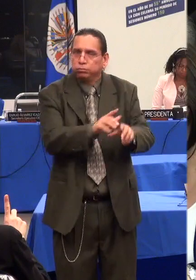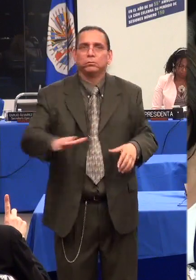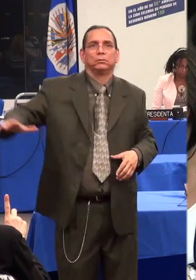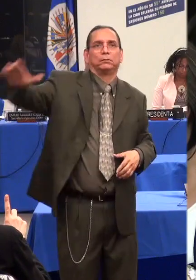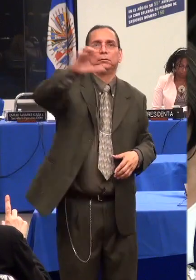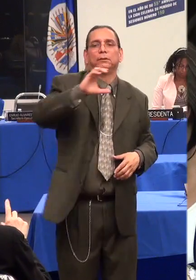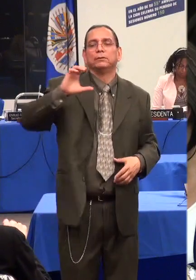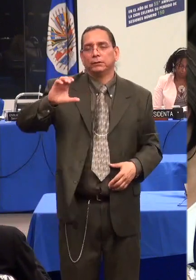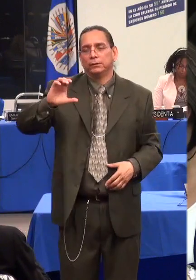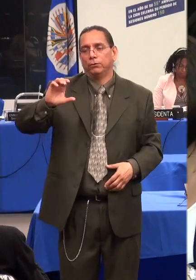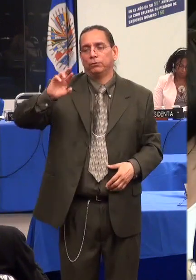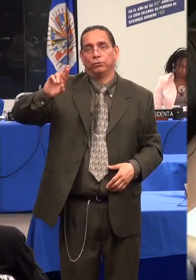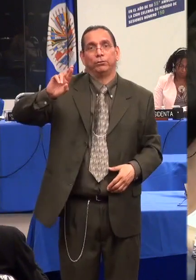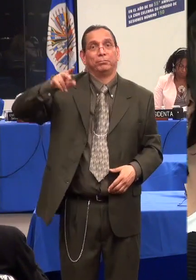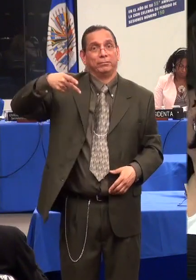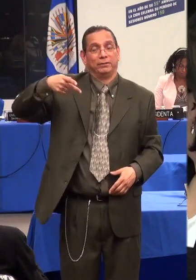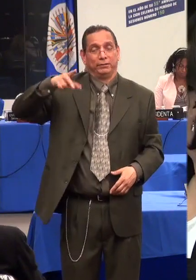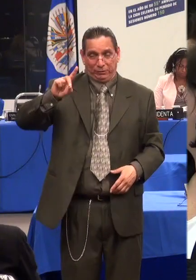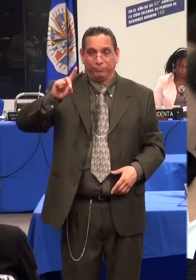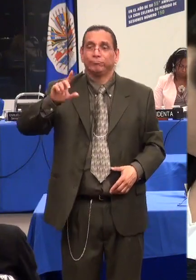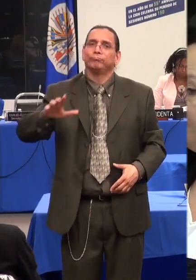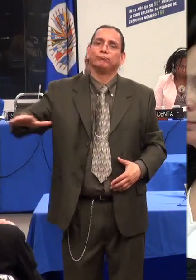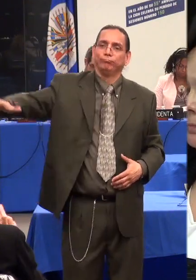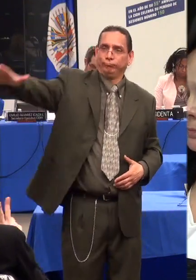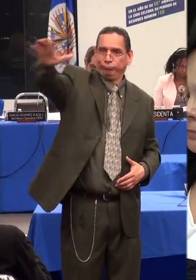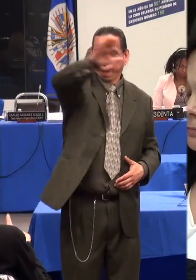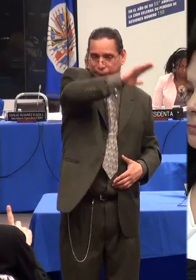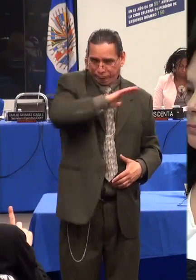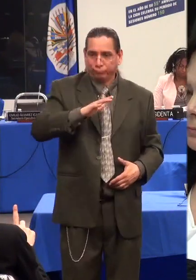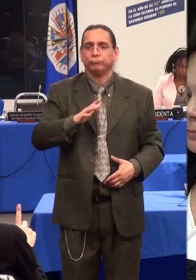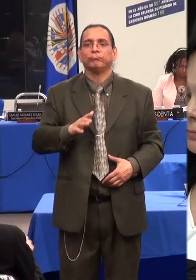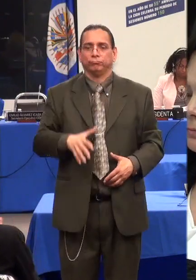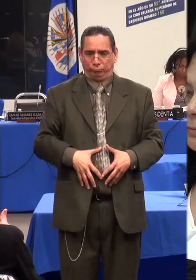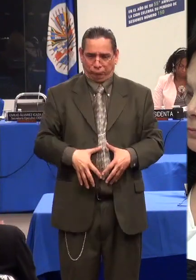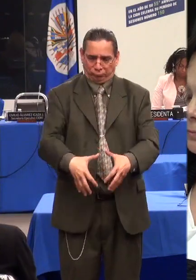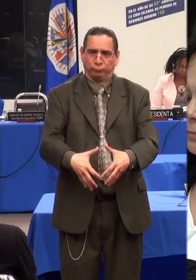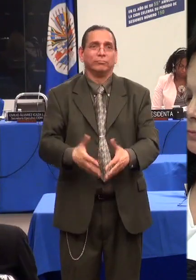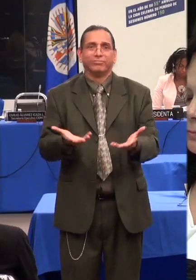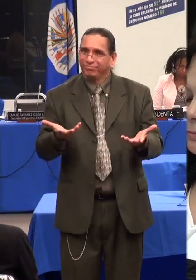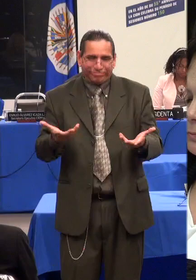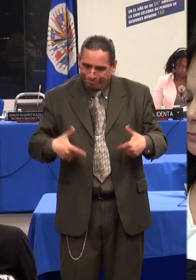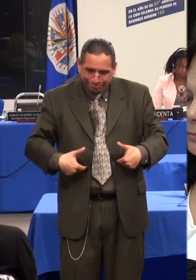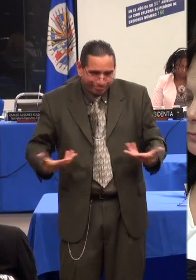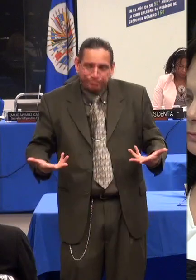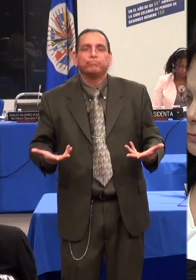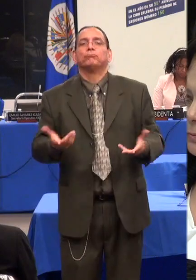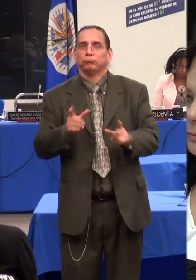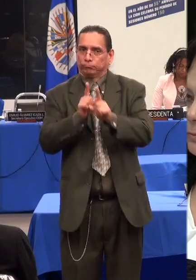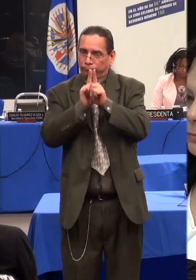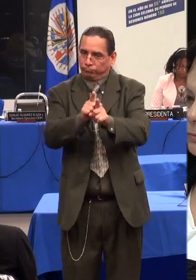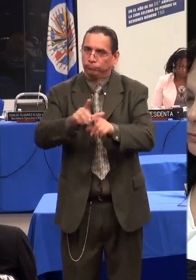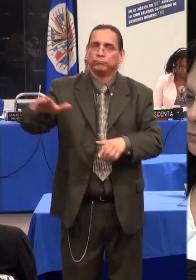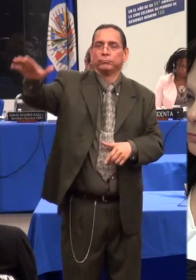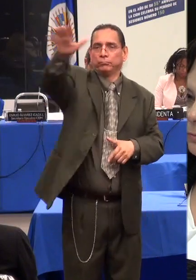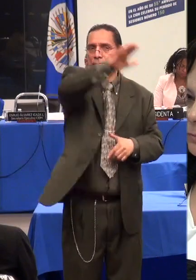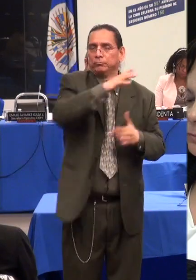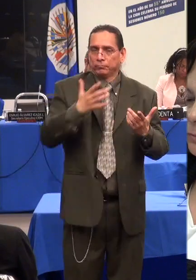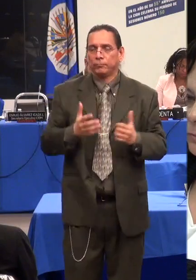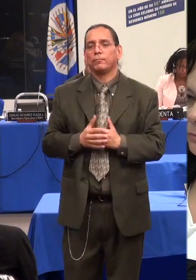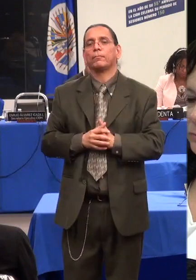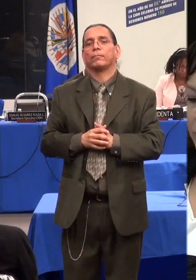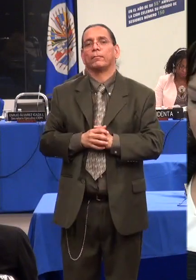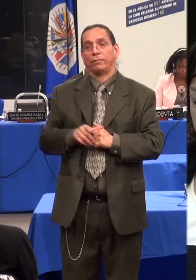respeto del hogar y la familia, el cual prevé que este derecho está condicionado a que la decisión de tener hijos debe ser libre y responsable.